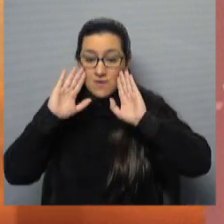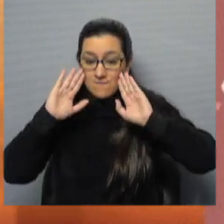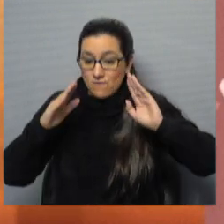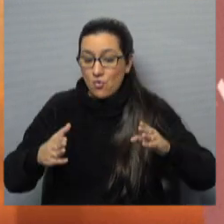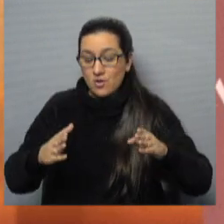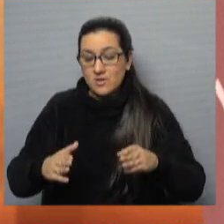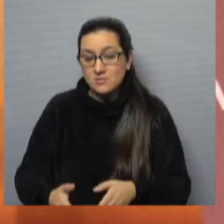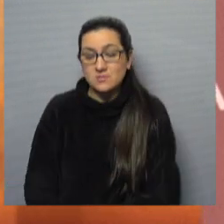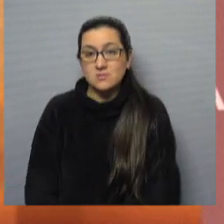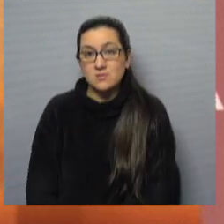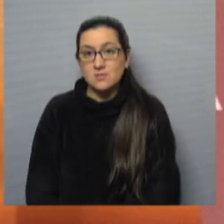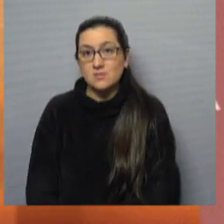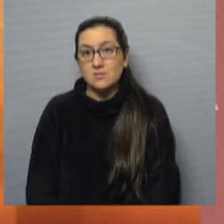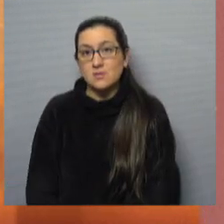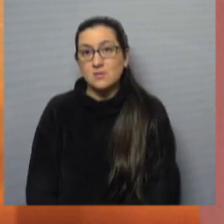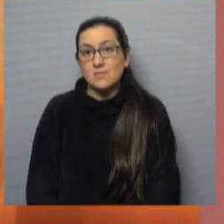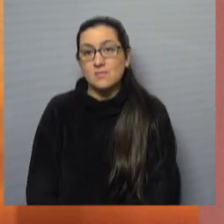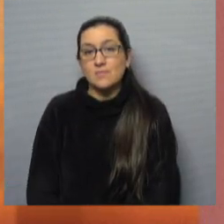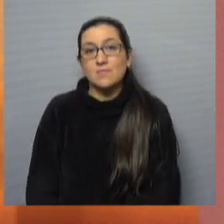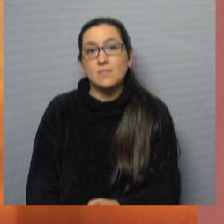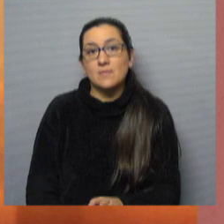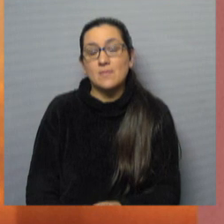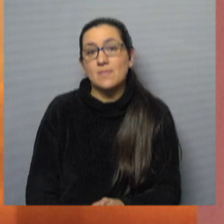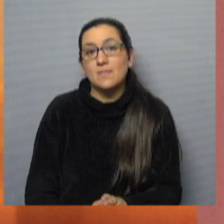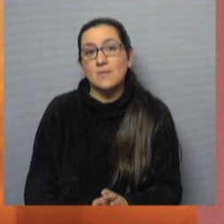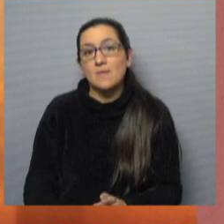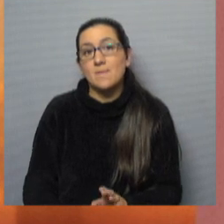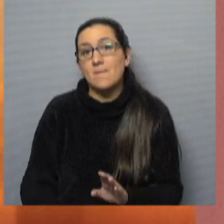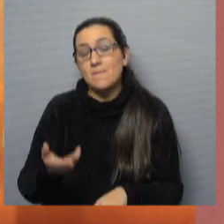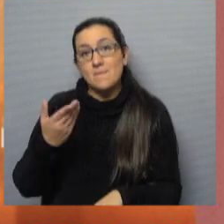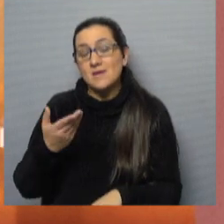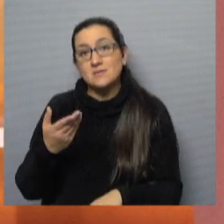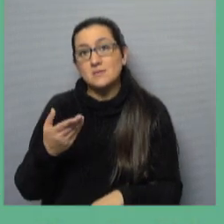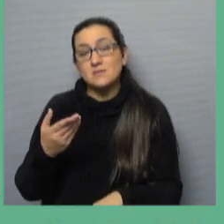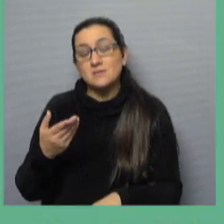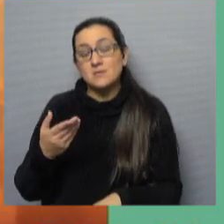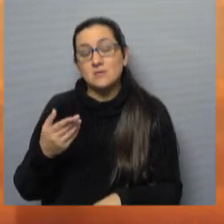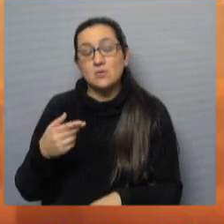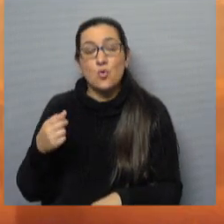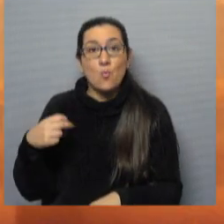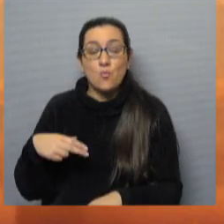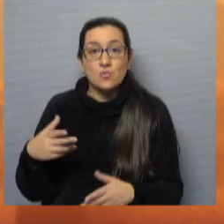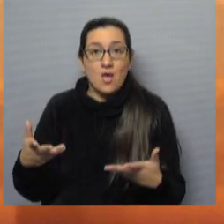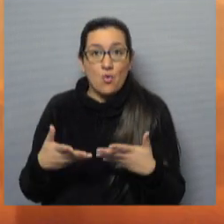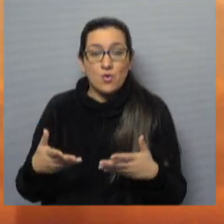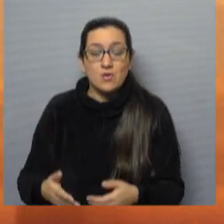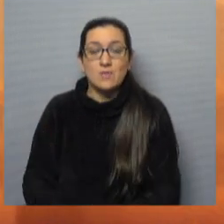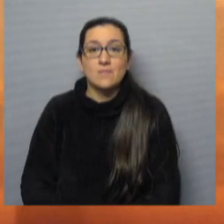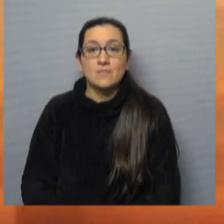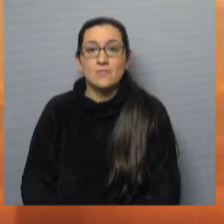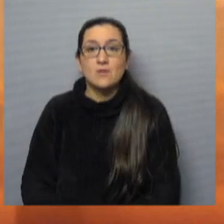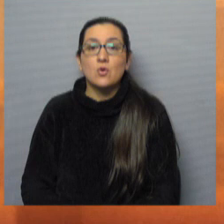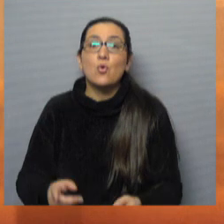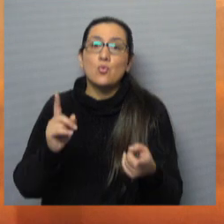de más recibo actualmente, dentro, por supuesto, de un